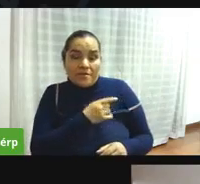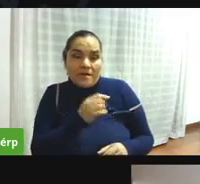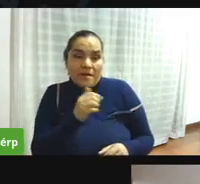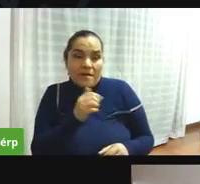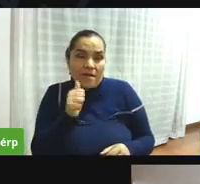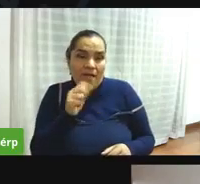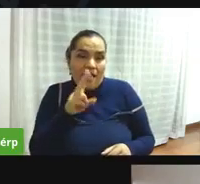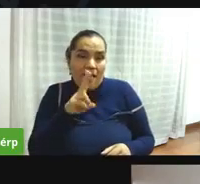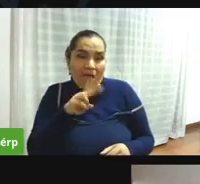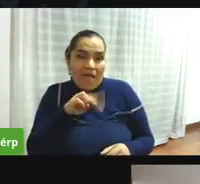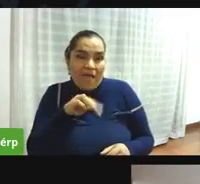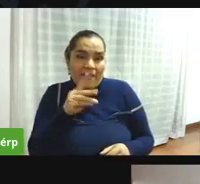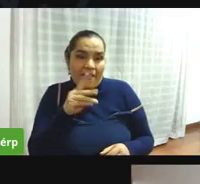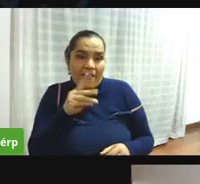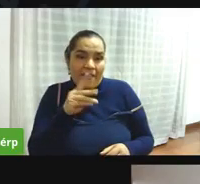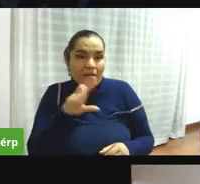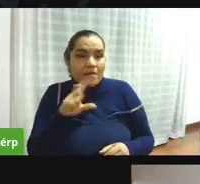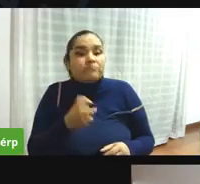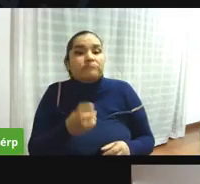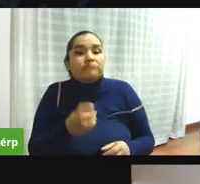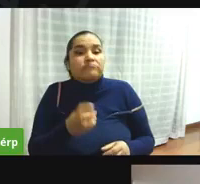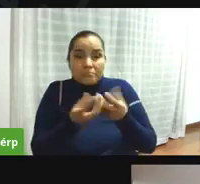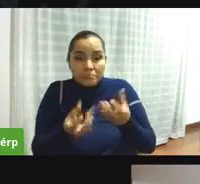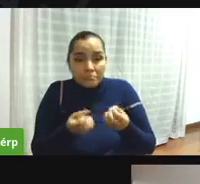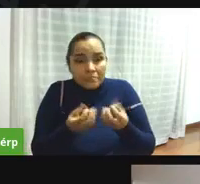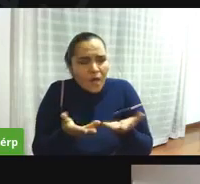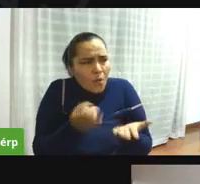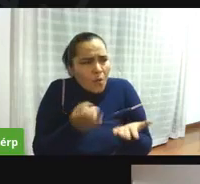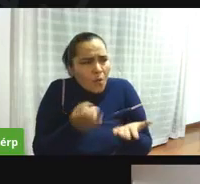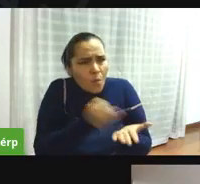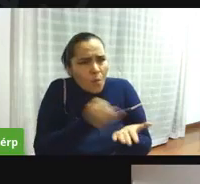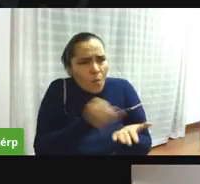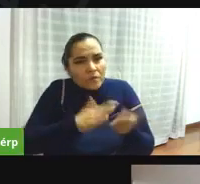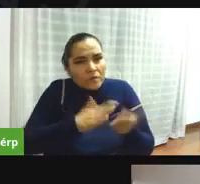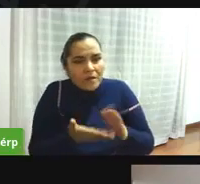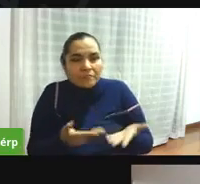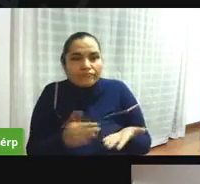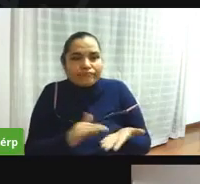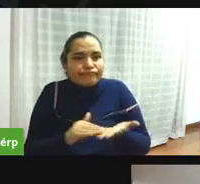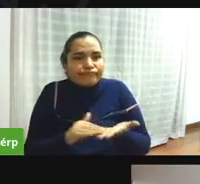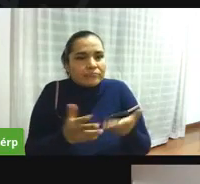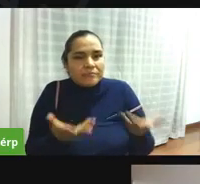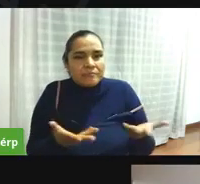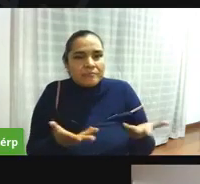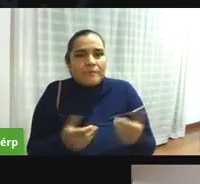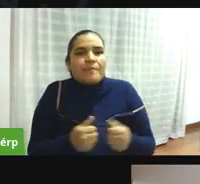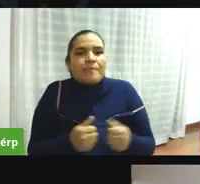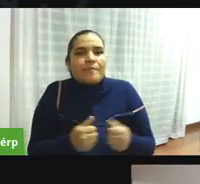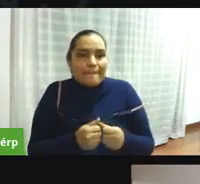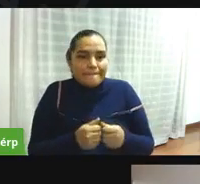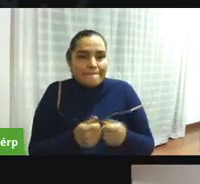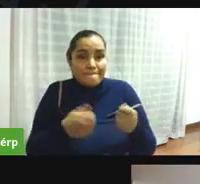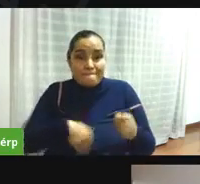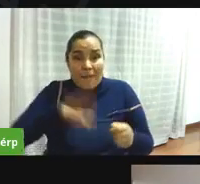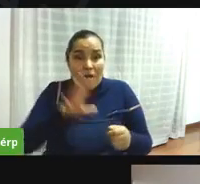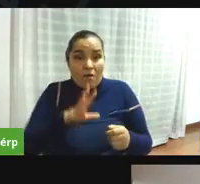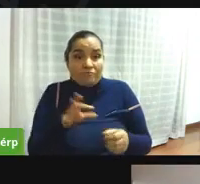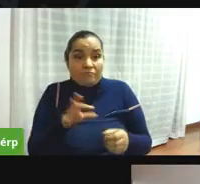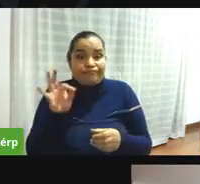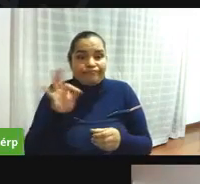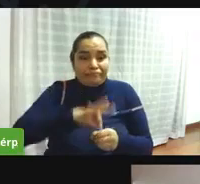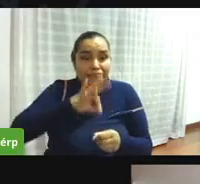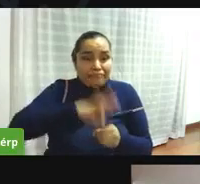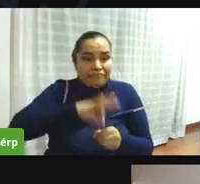también en colaboración con las aso juntas y con pruebas de los comunales un mejor material electoral moderno los andes pues tiene